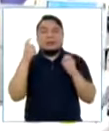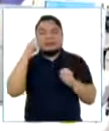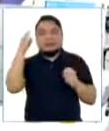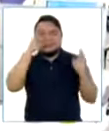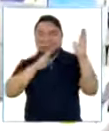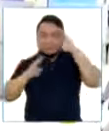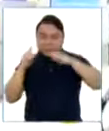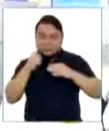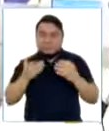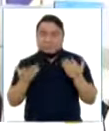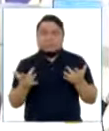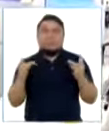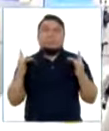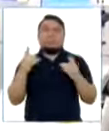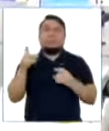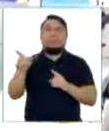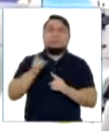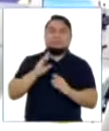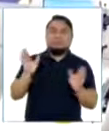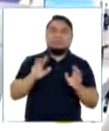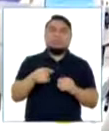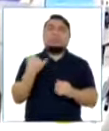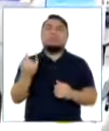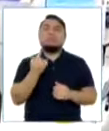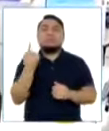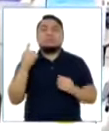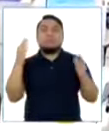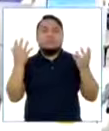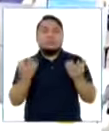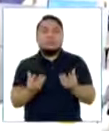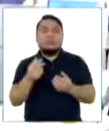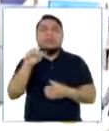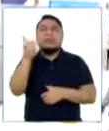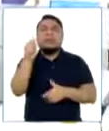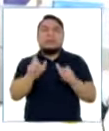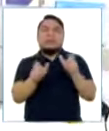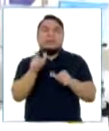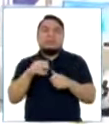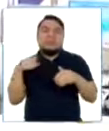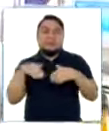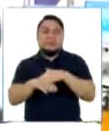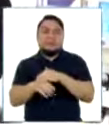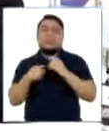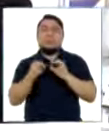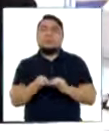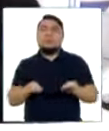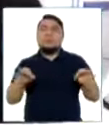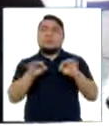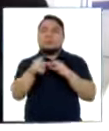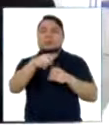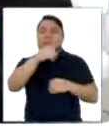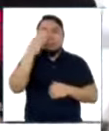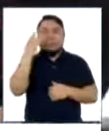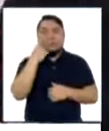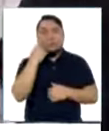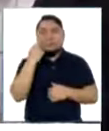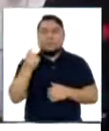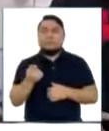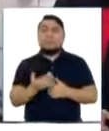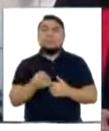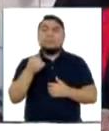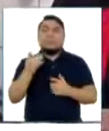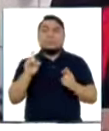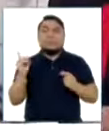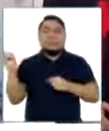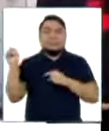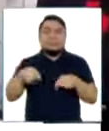de la preocupación para evitar el contagio, solamente están recibiendo alrededor de 10. Por ello es muy importante que conozcan que además de que si no